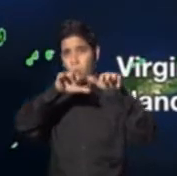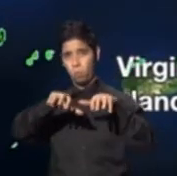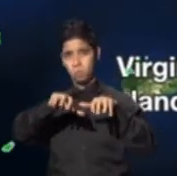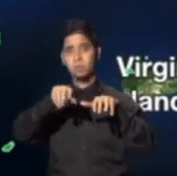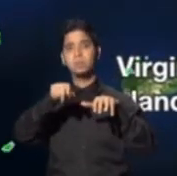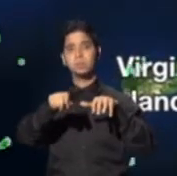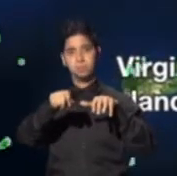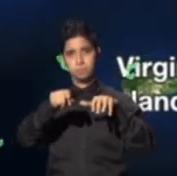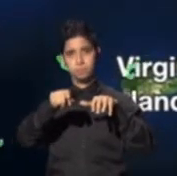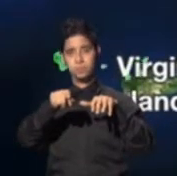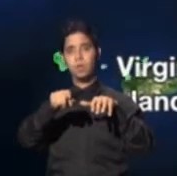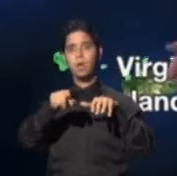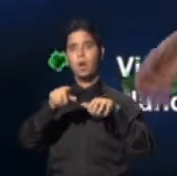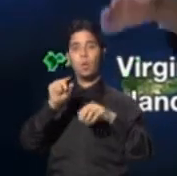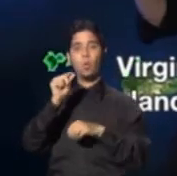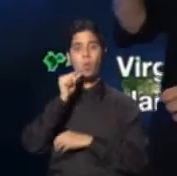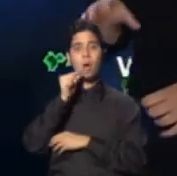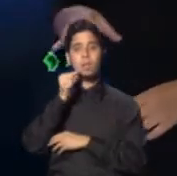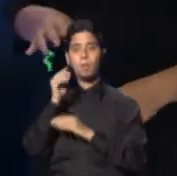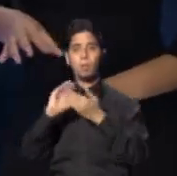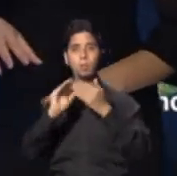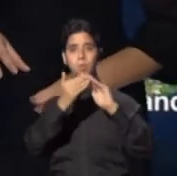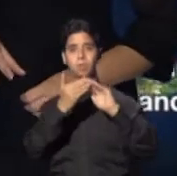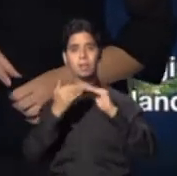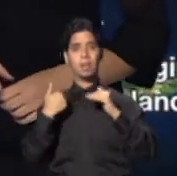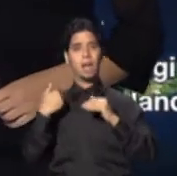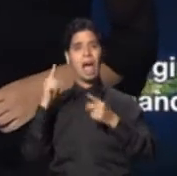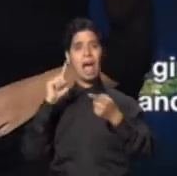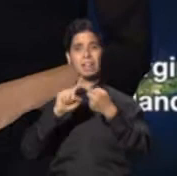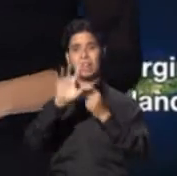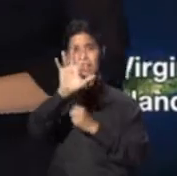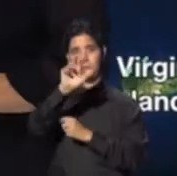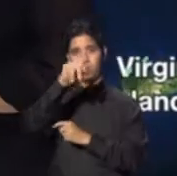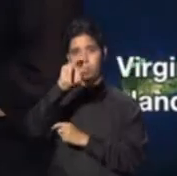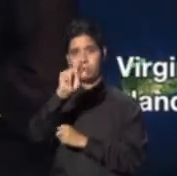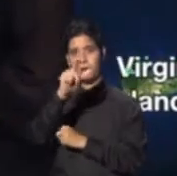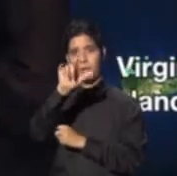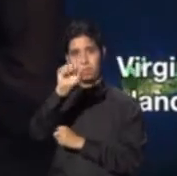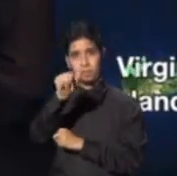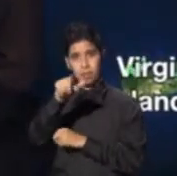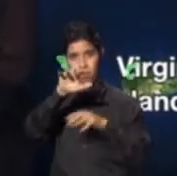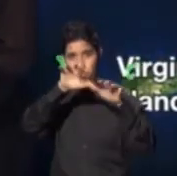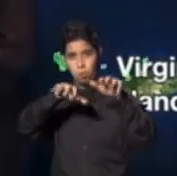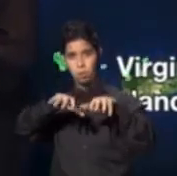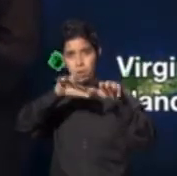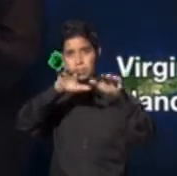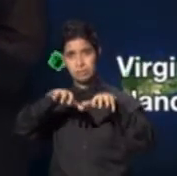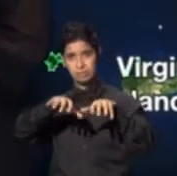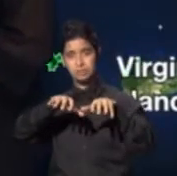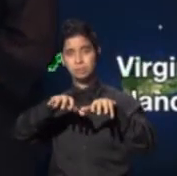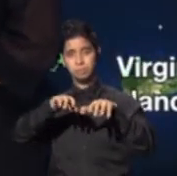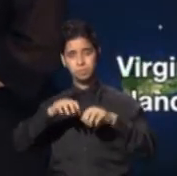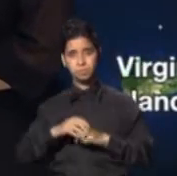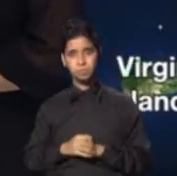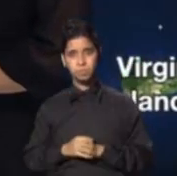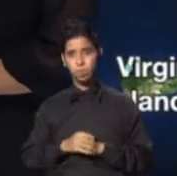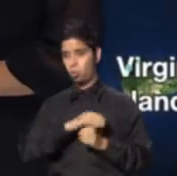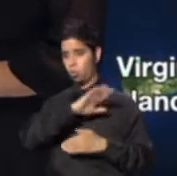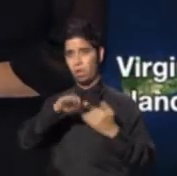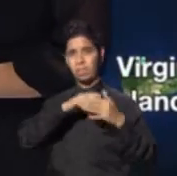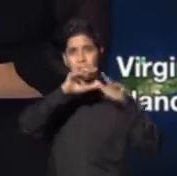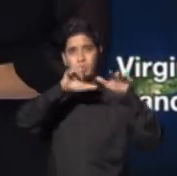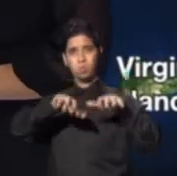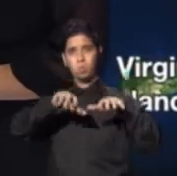municipio de Guaynabo ha recibido hasta cinco pulgadas. de lluvia durante las pasadas doce horas. Toda esta precipitación se